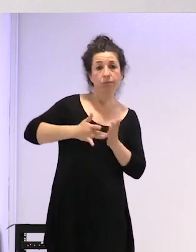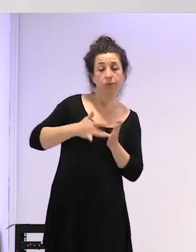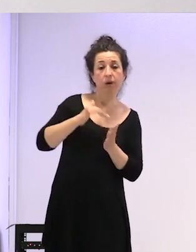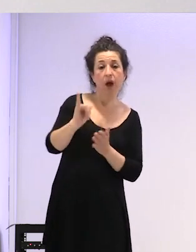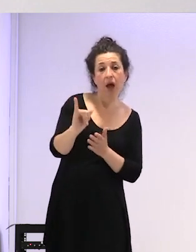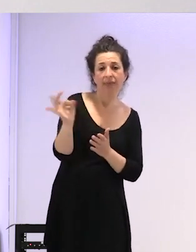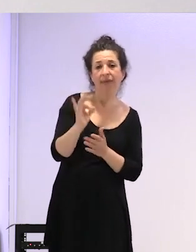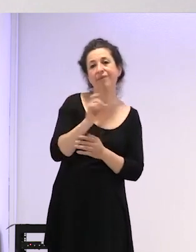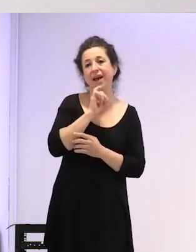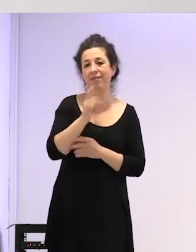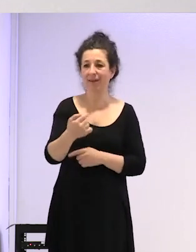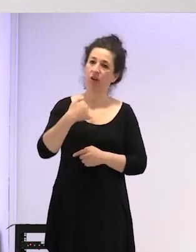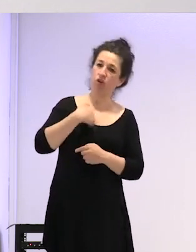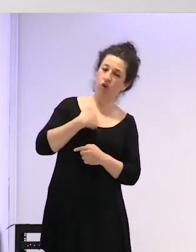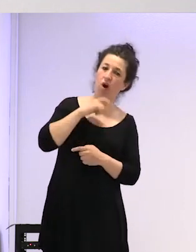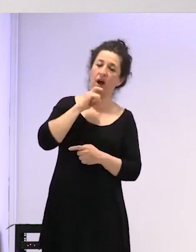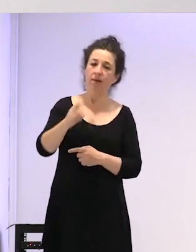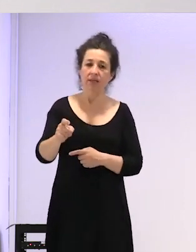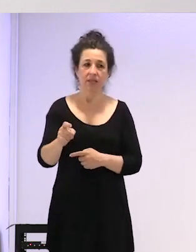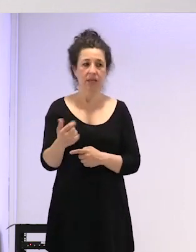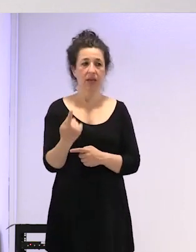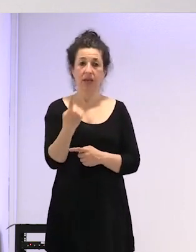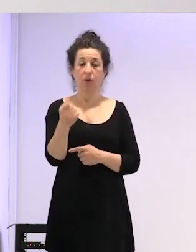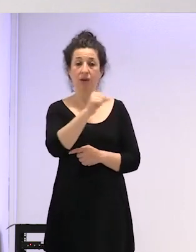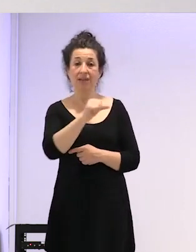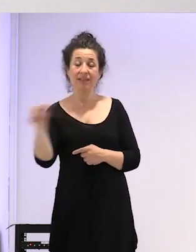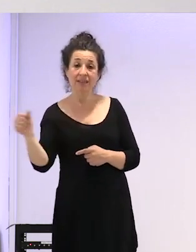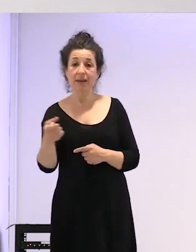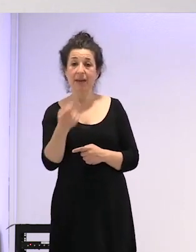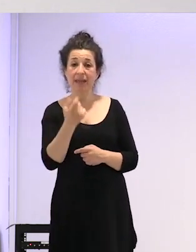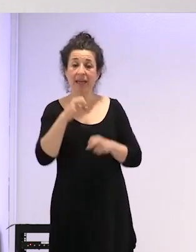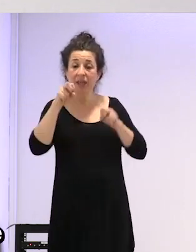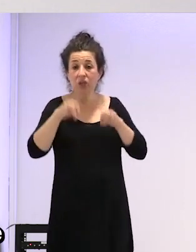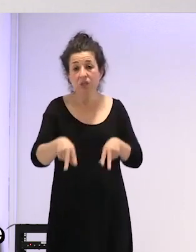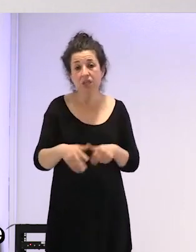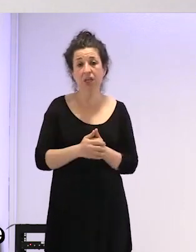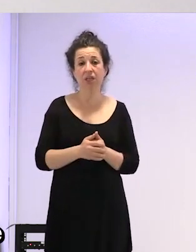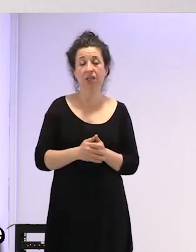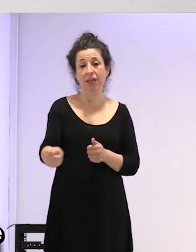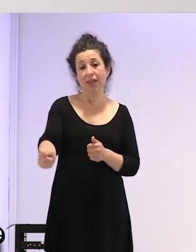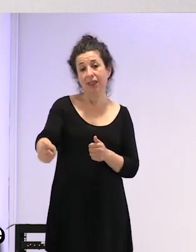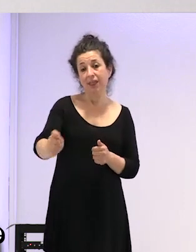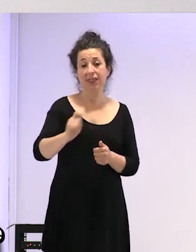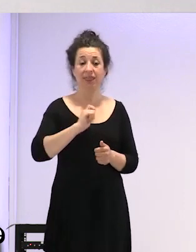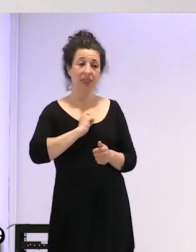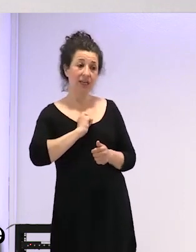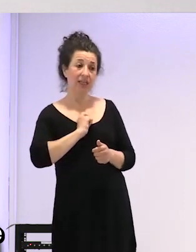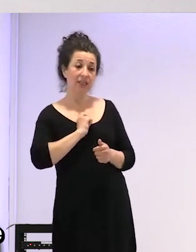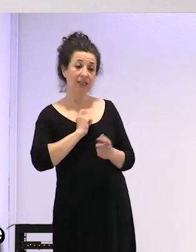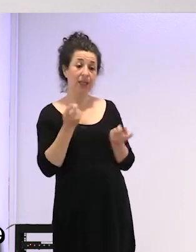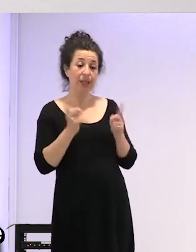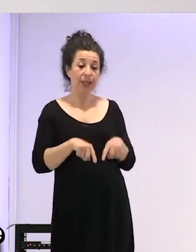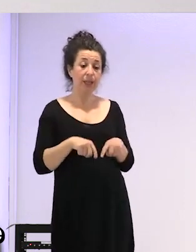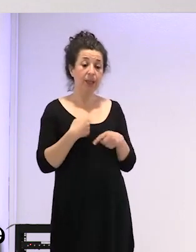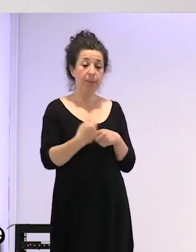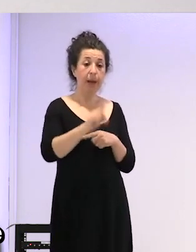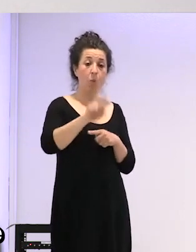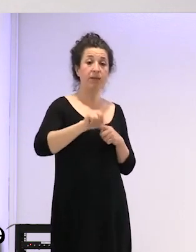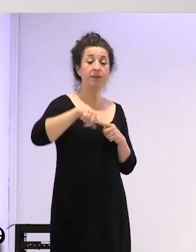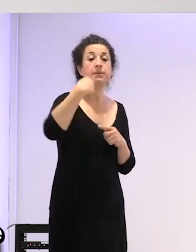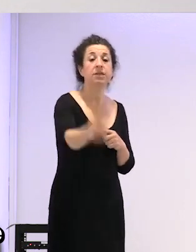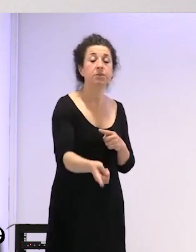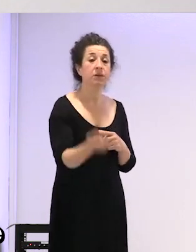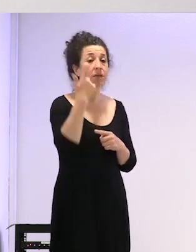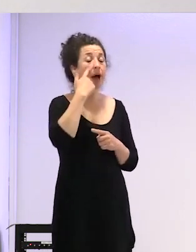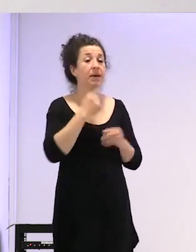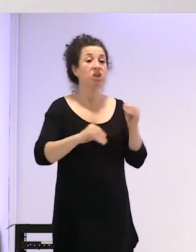hay un desabastecimiento llevo una semana sin ningún tipo de medicación te dan una cita para un mes más tarde para